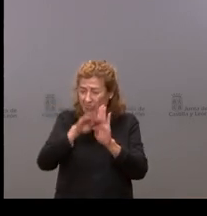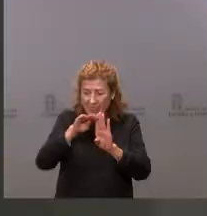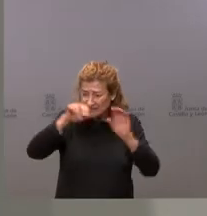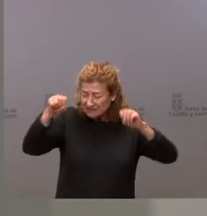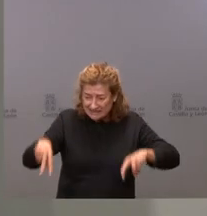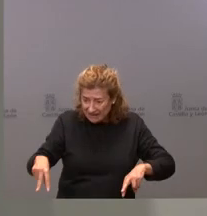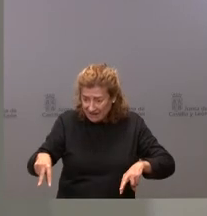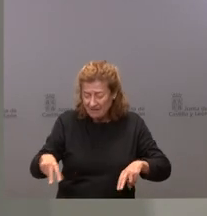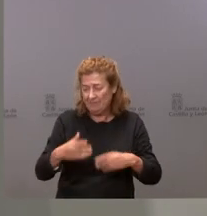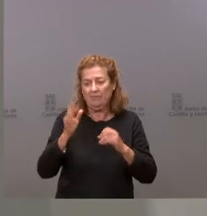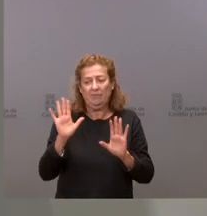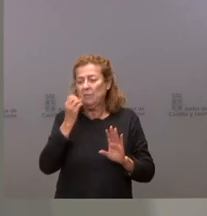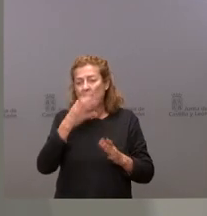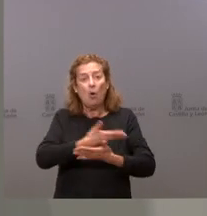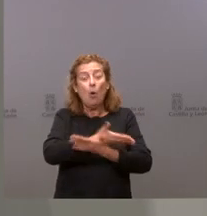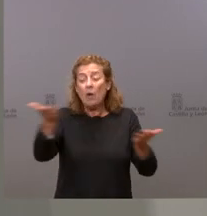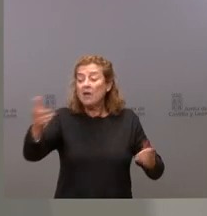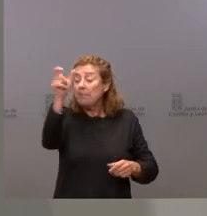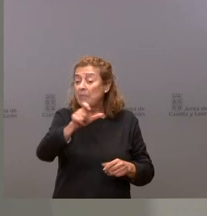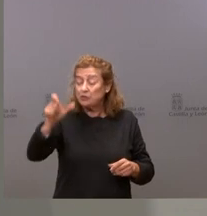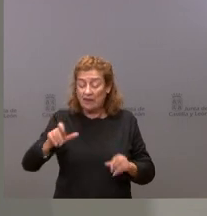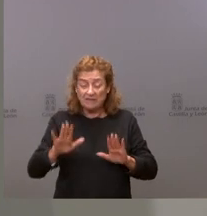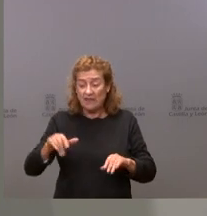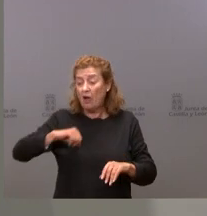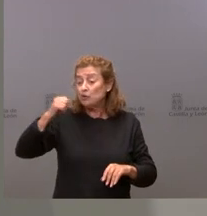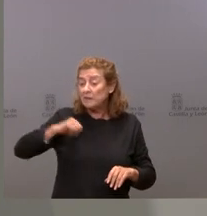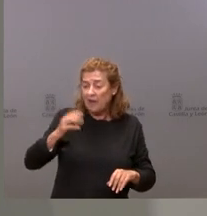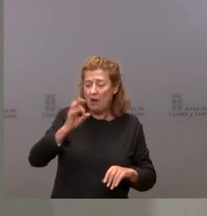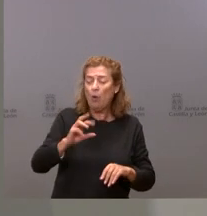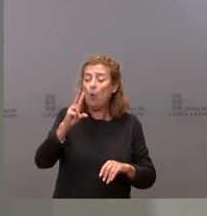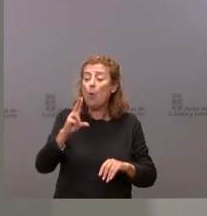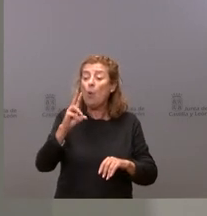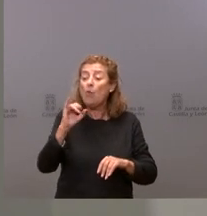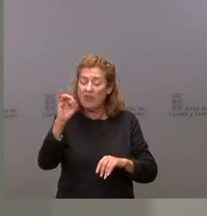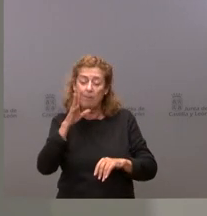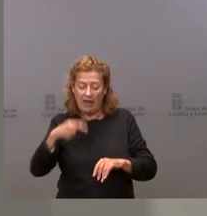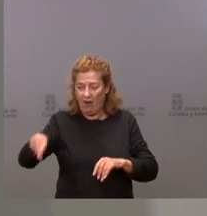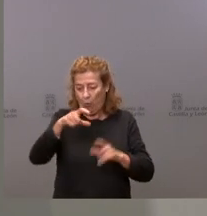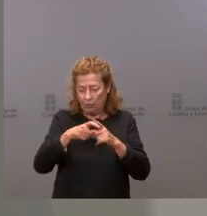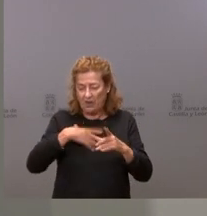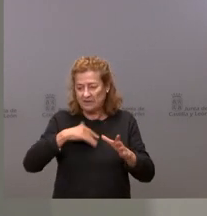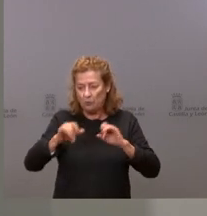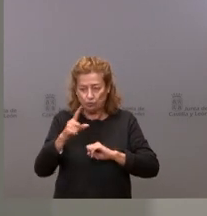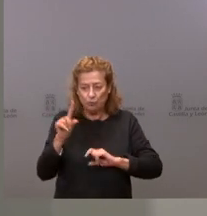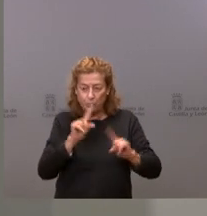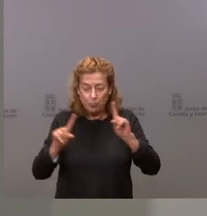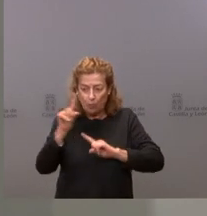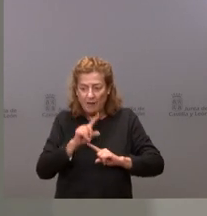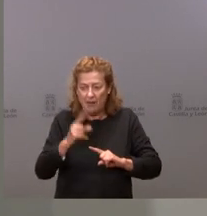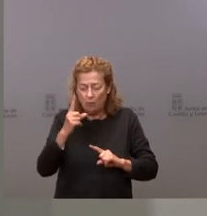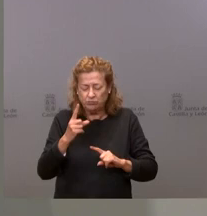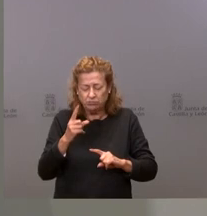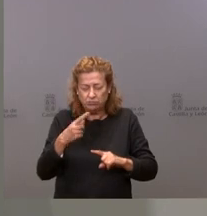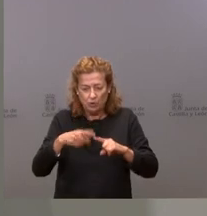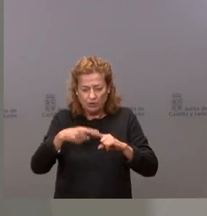Bueno, cualquier persona que está hospitalizada o que está en UCI para la Junta de Castilla es un problema y un elemento a considerar.